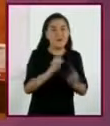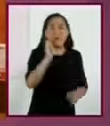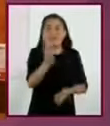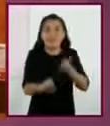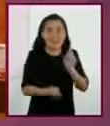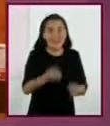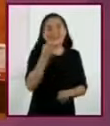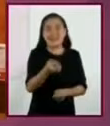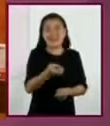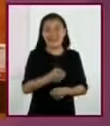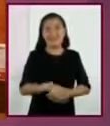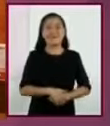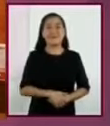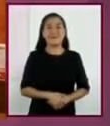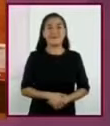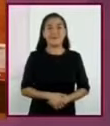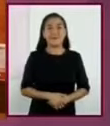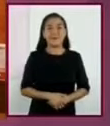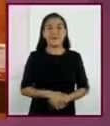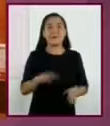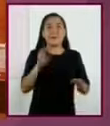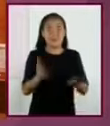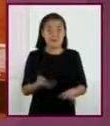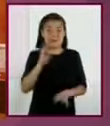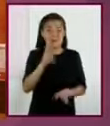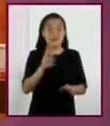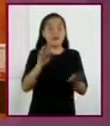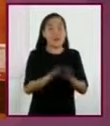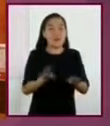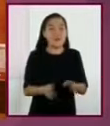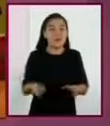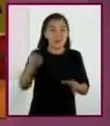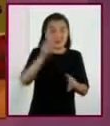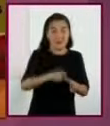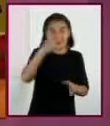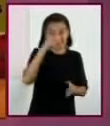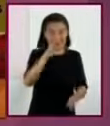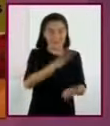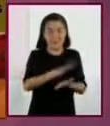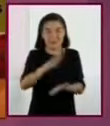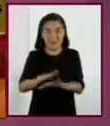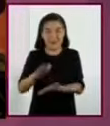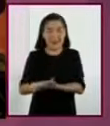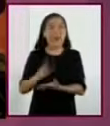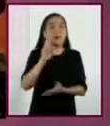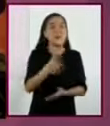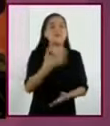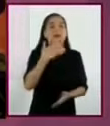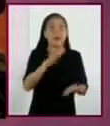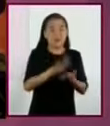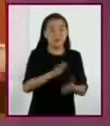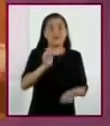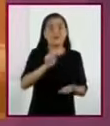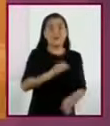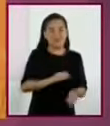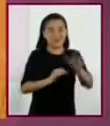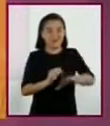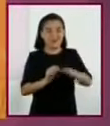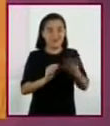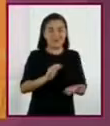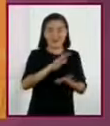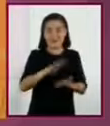el texto. Lo integramos para empanizarlo muy, muy bien por ambos lados con